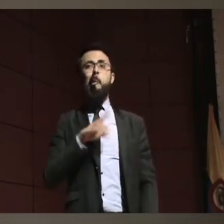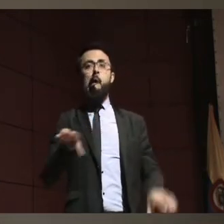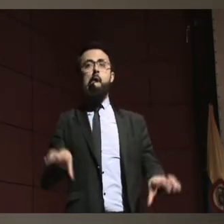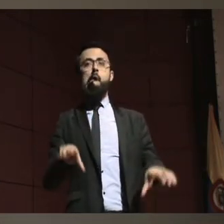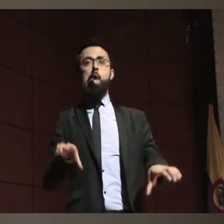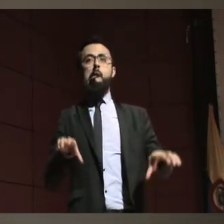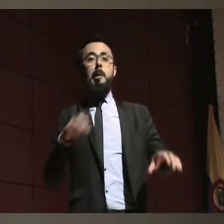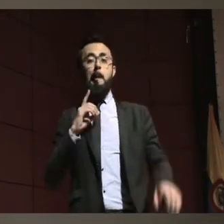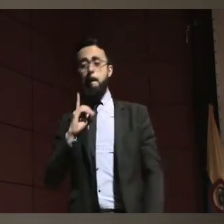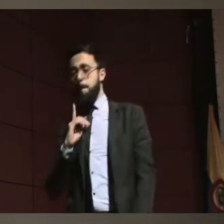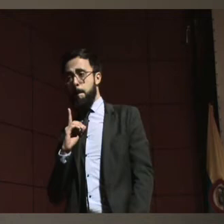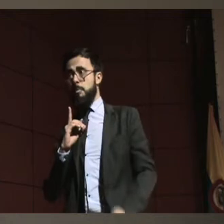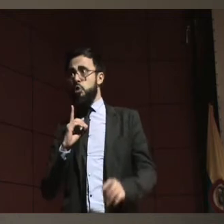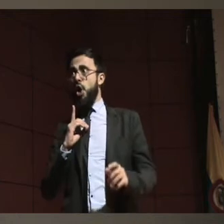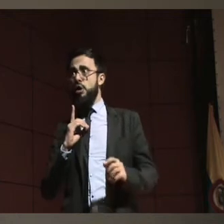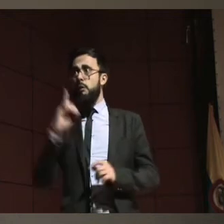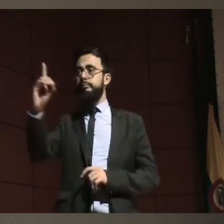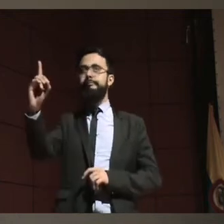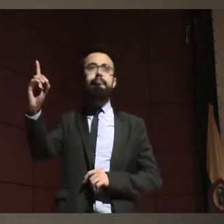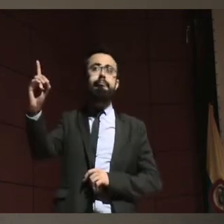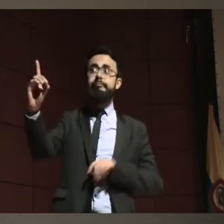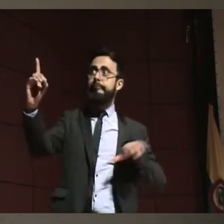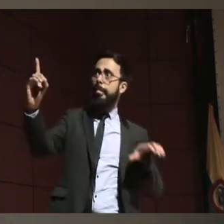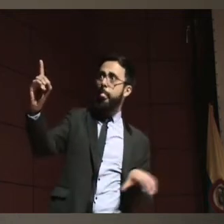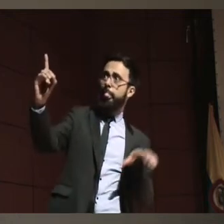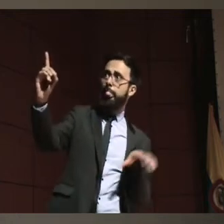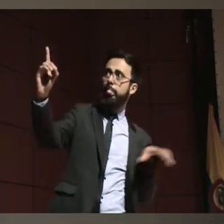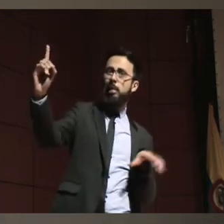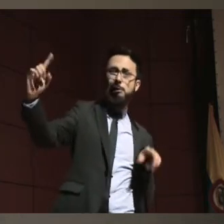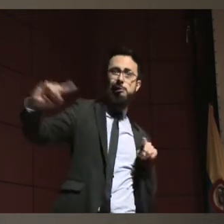en vía de lo que yo quiero y de lo que necesito.